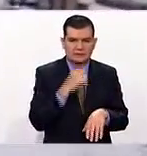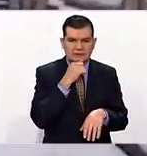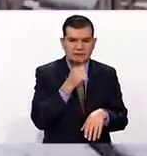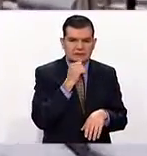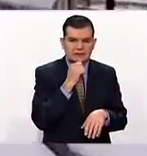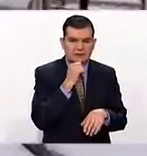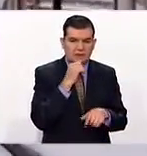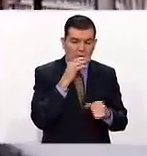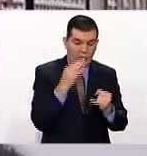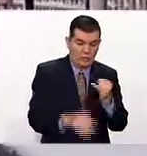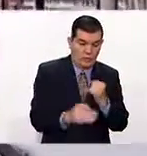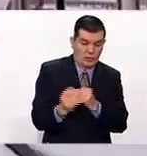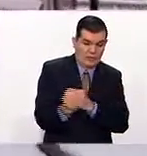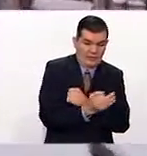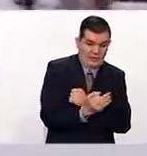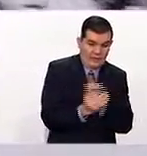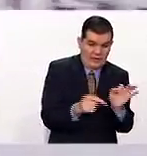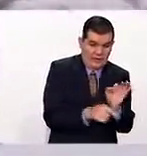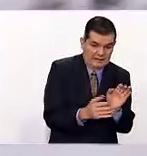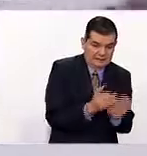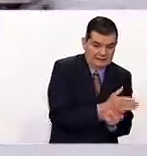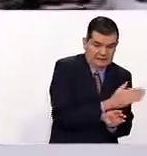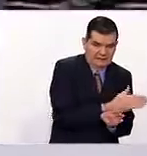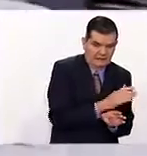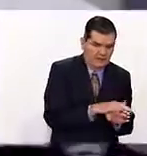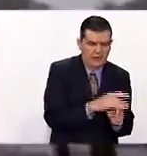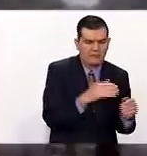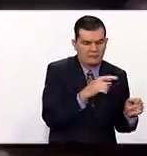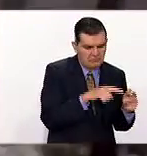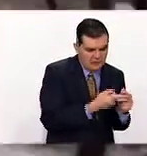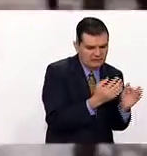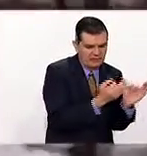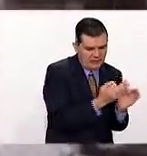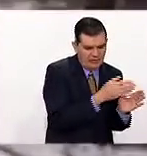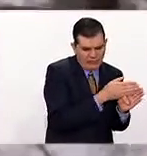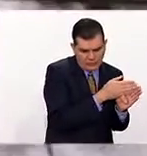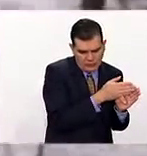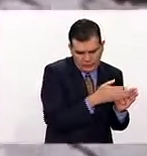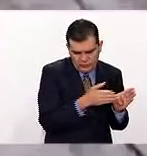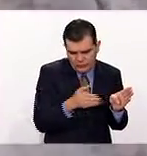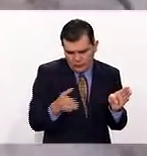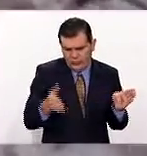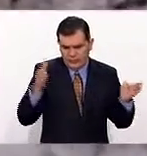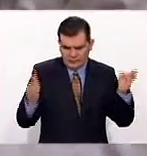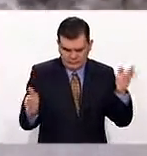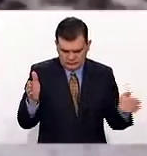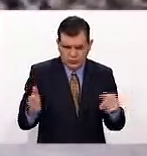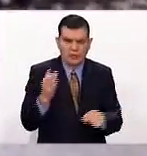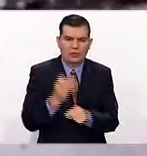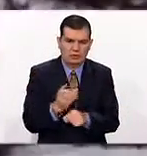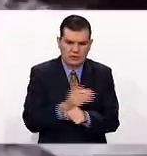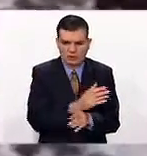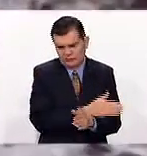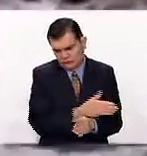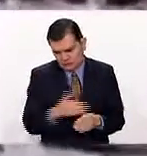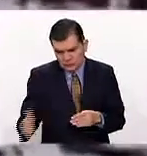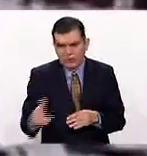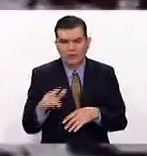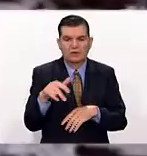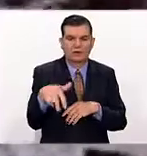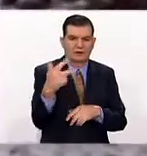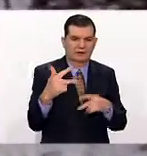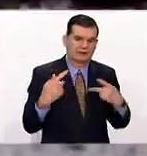refiero a esta última tormenta, sino desde el principio de la temporada. Eso es lo que nos dan de reporte. Todas las